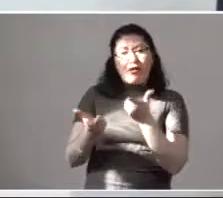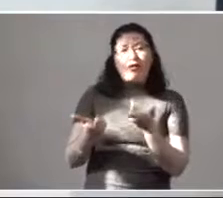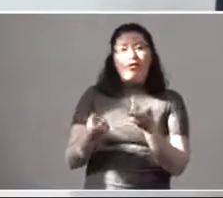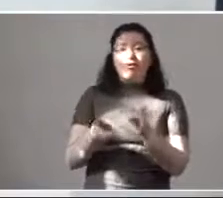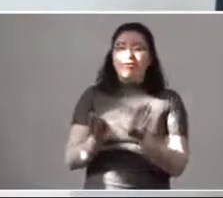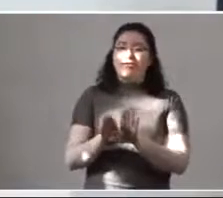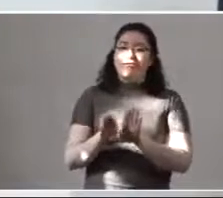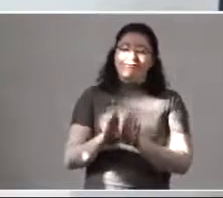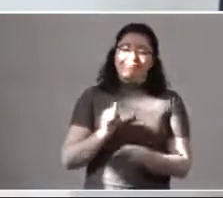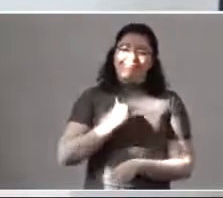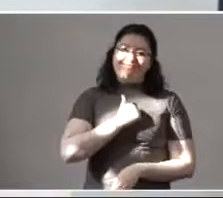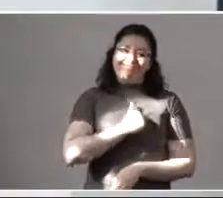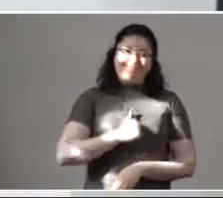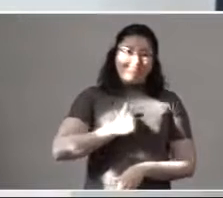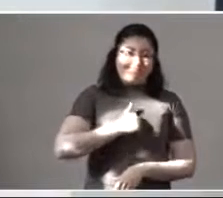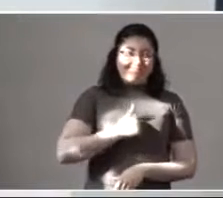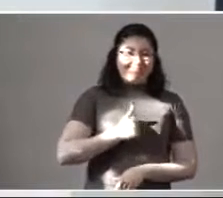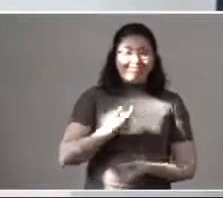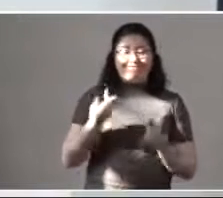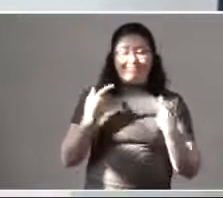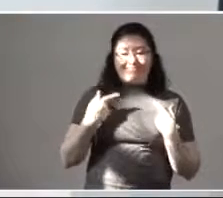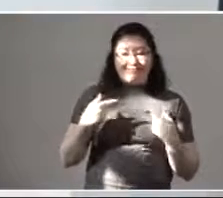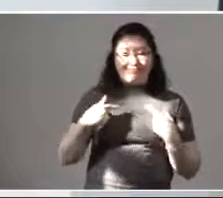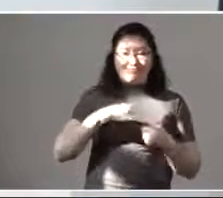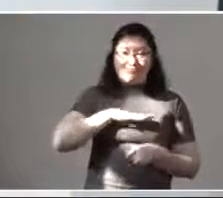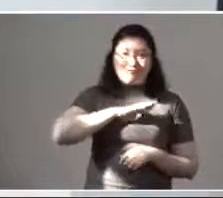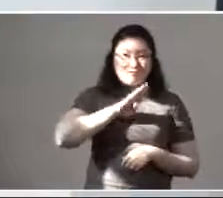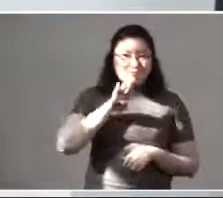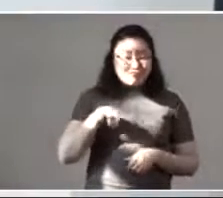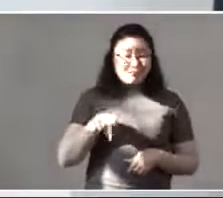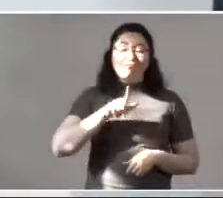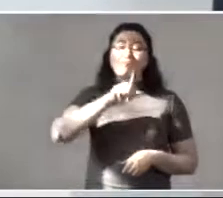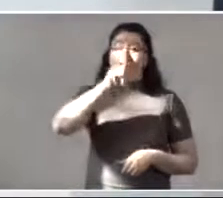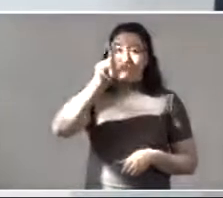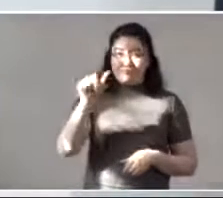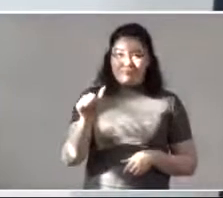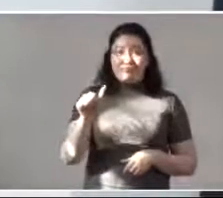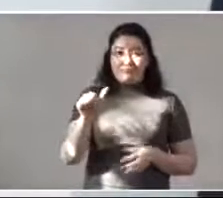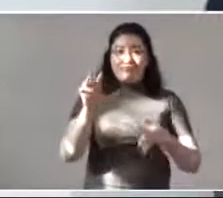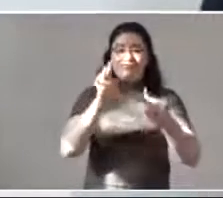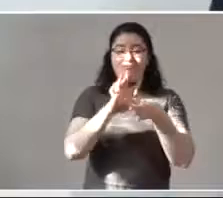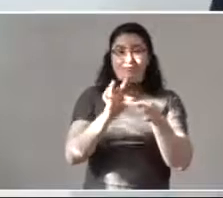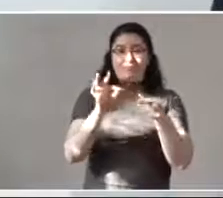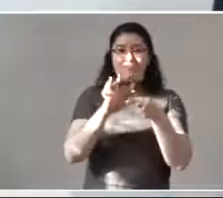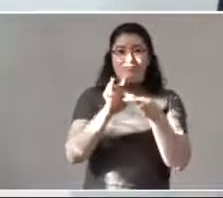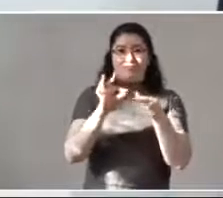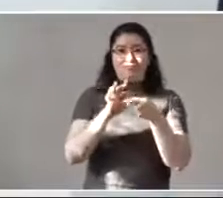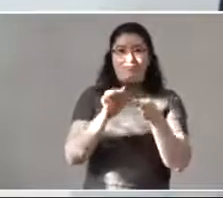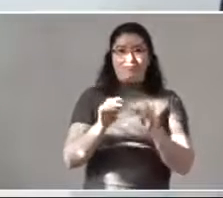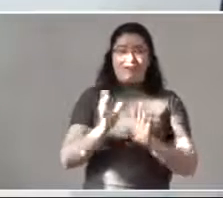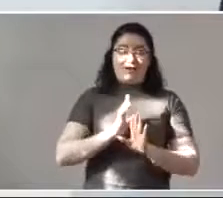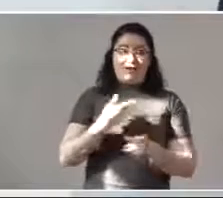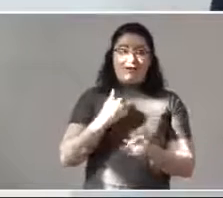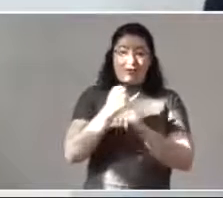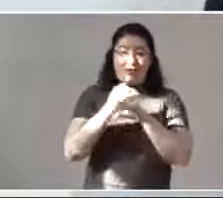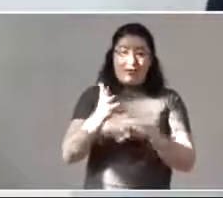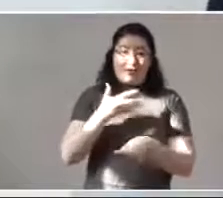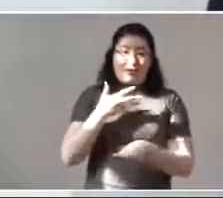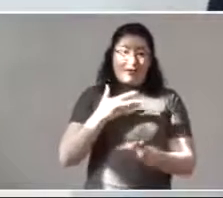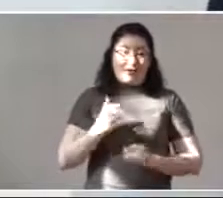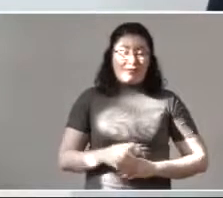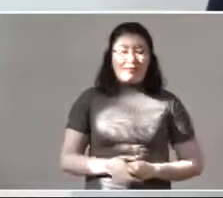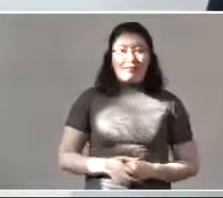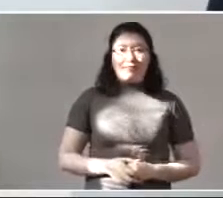desafortunadamente alcanzó a esta persona, se los podríamos dar más adelante cuando ya tengamos toda la información.